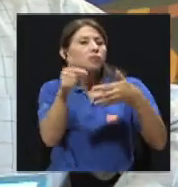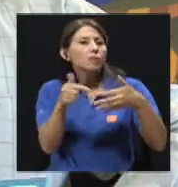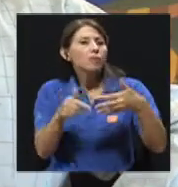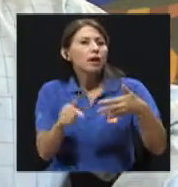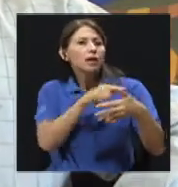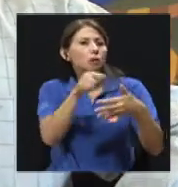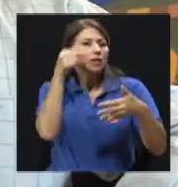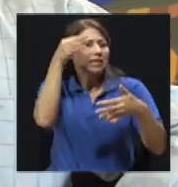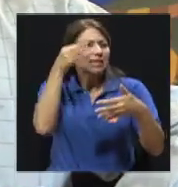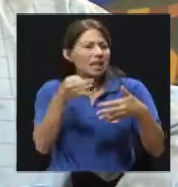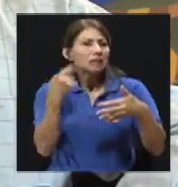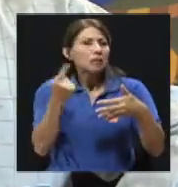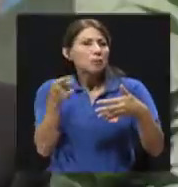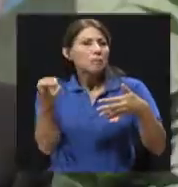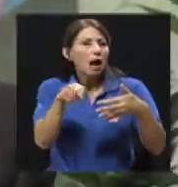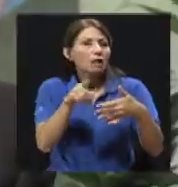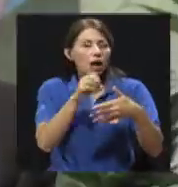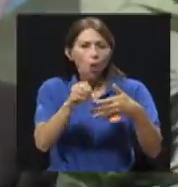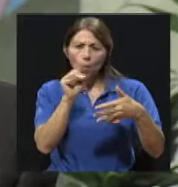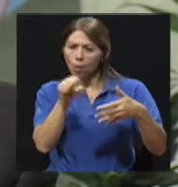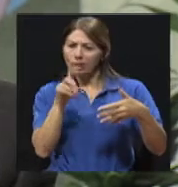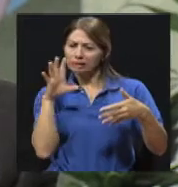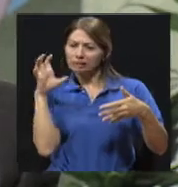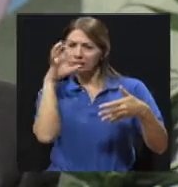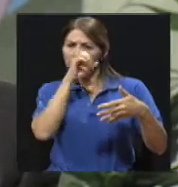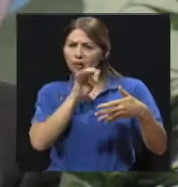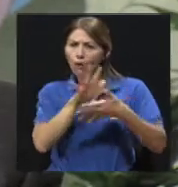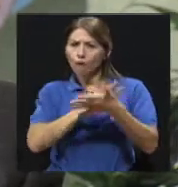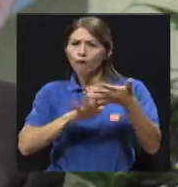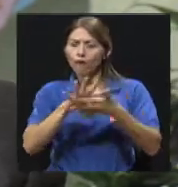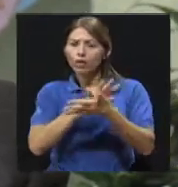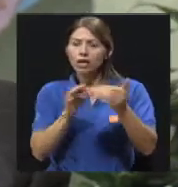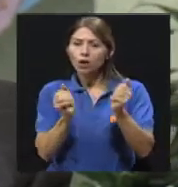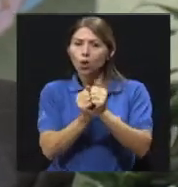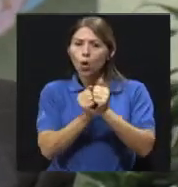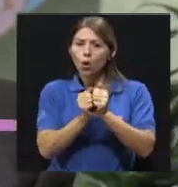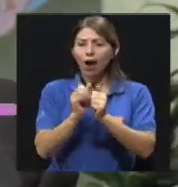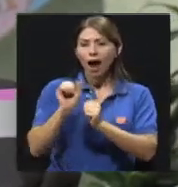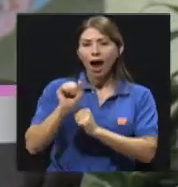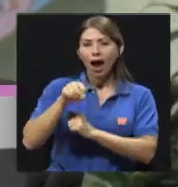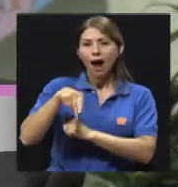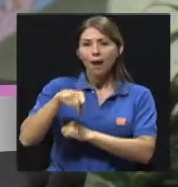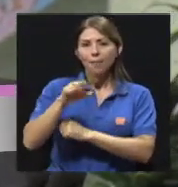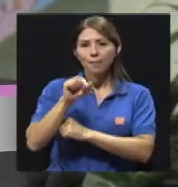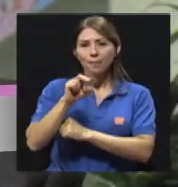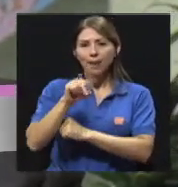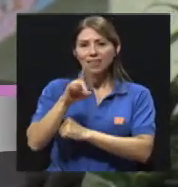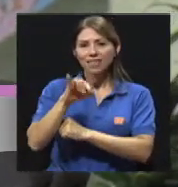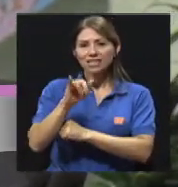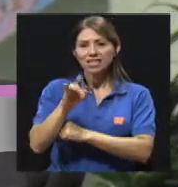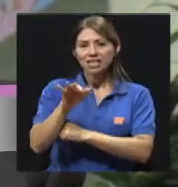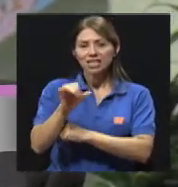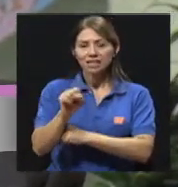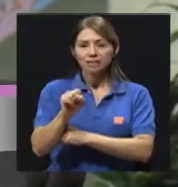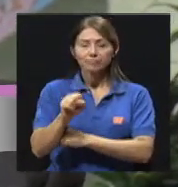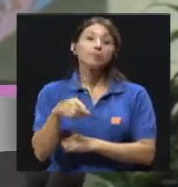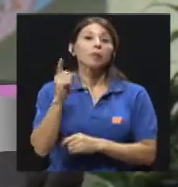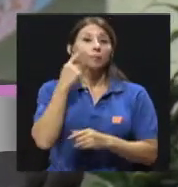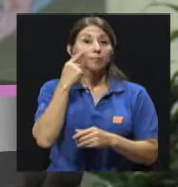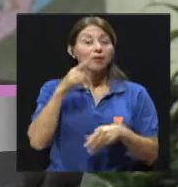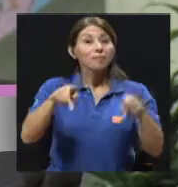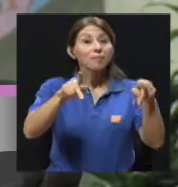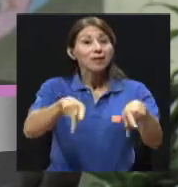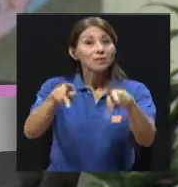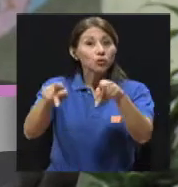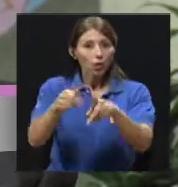puede confundir con un diagnóstico de apendicitis? Sí, vea, el hecho de que un paciente piense que puede tener apendicitis